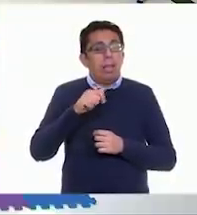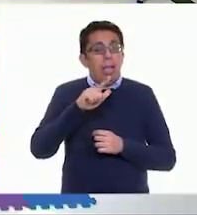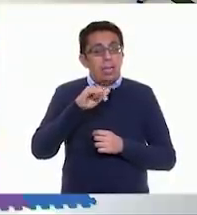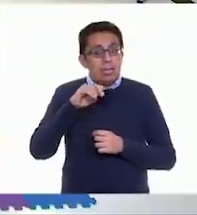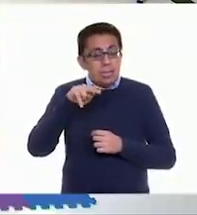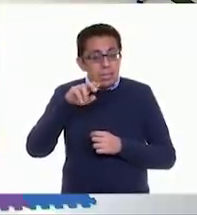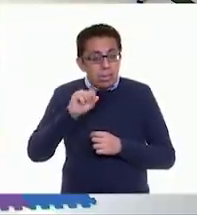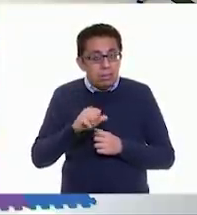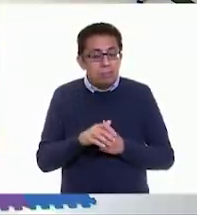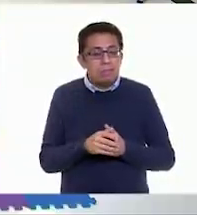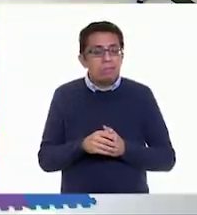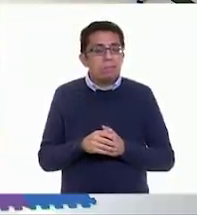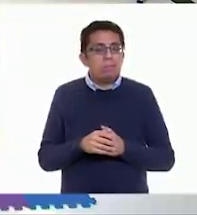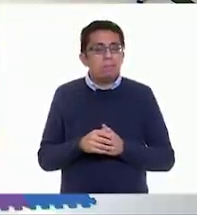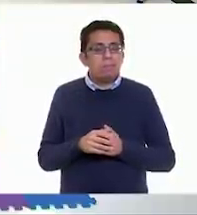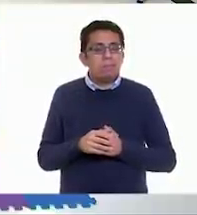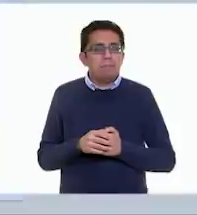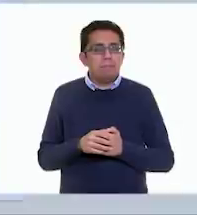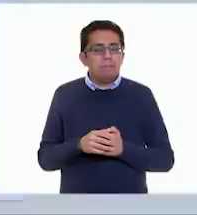gallina. Hay que poner gallina.